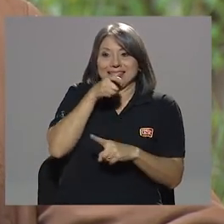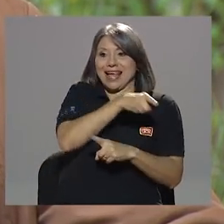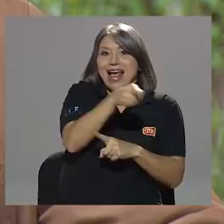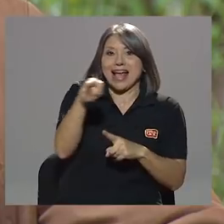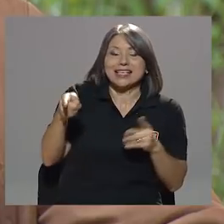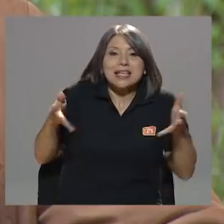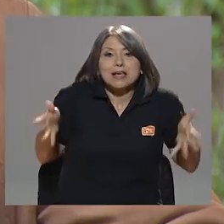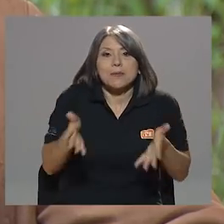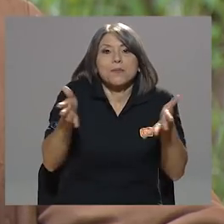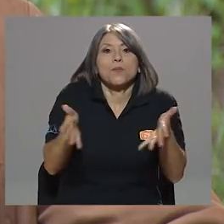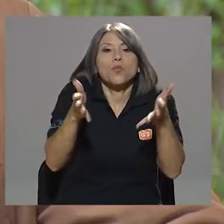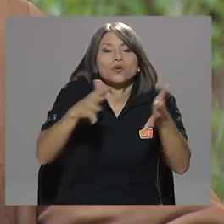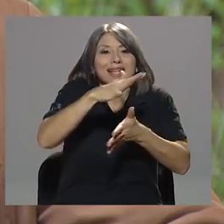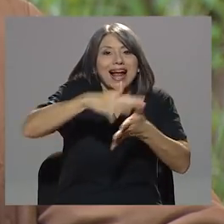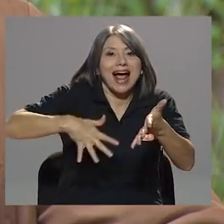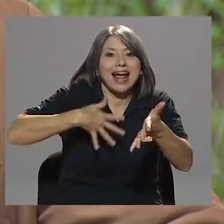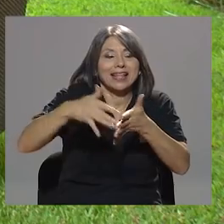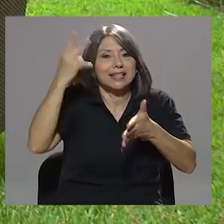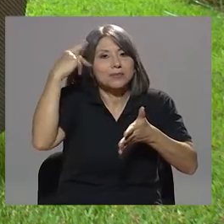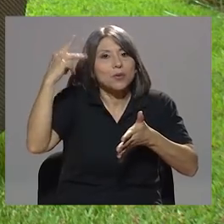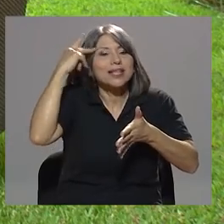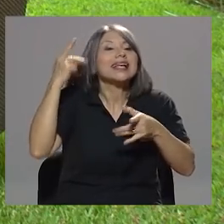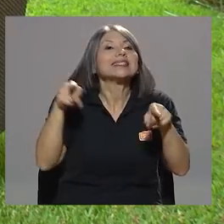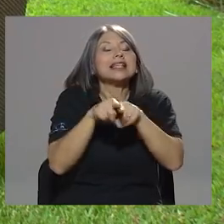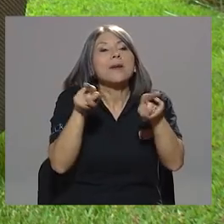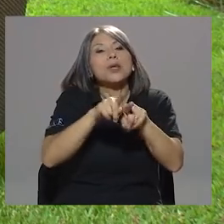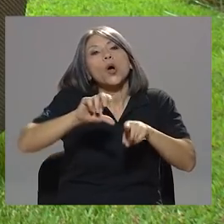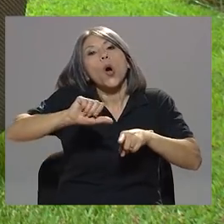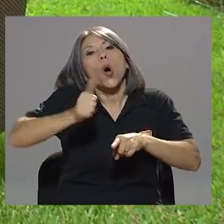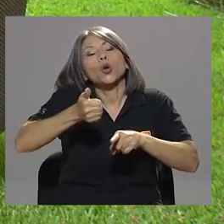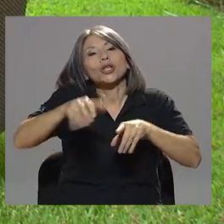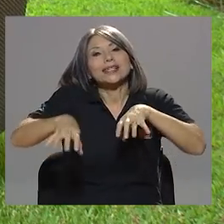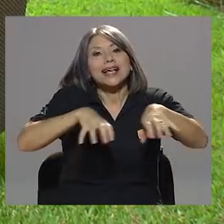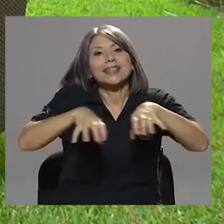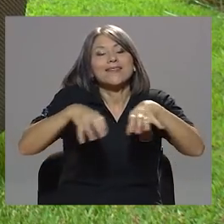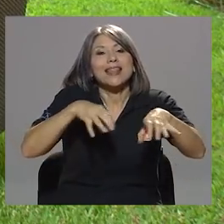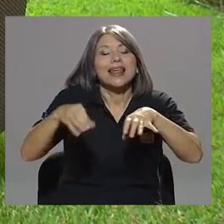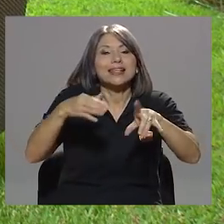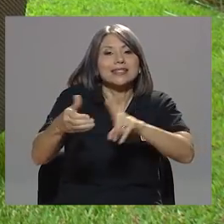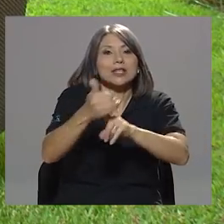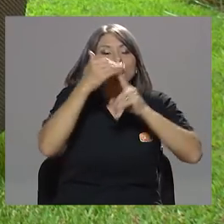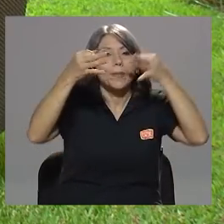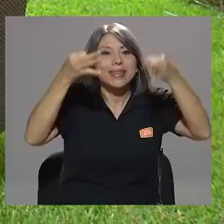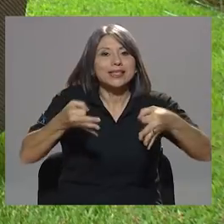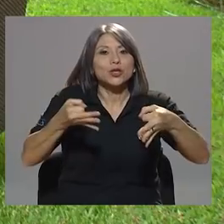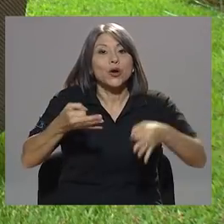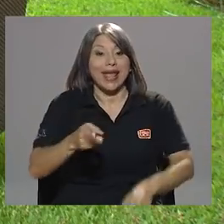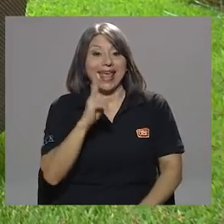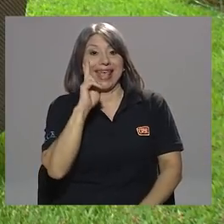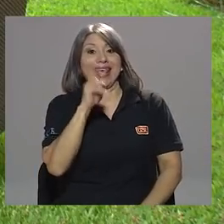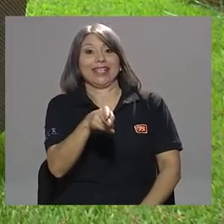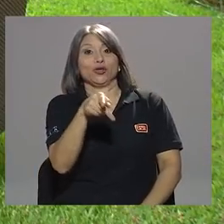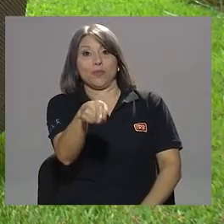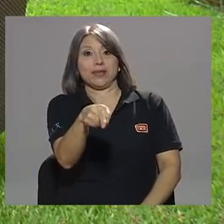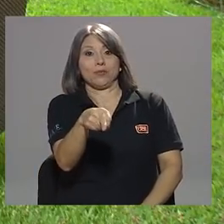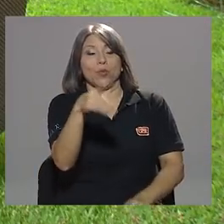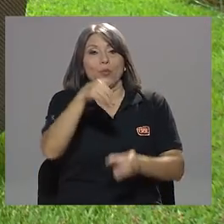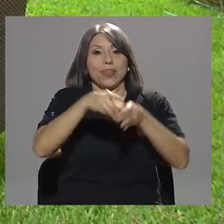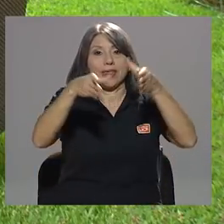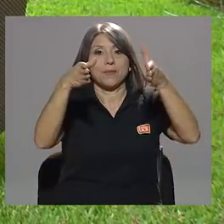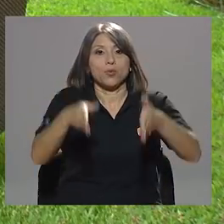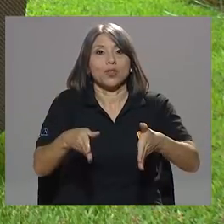agendas políticas y otros espacios de toma de decisión. Esto mismo los diputados lo